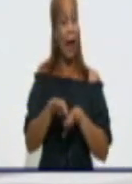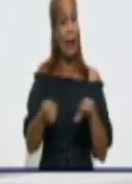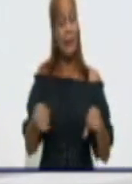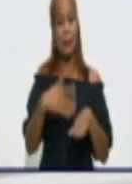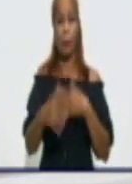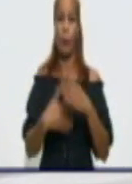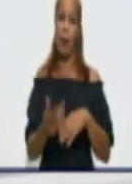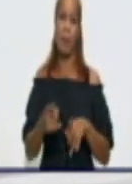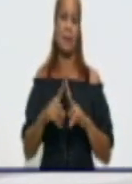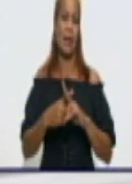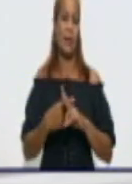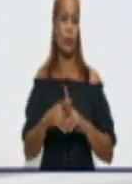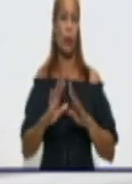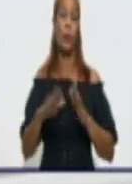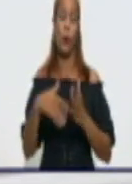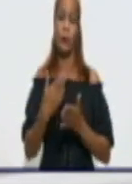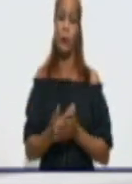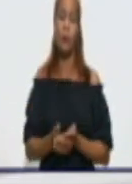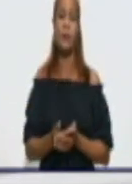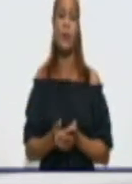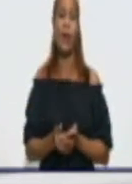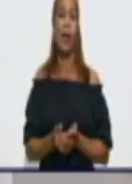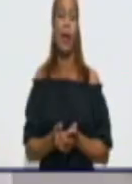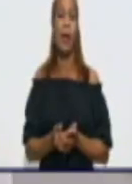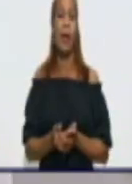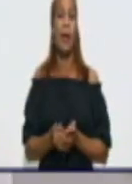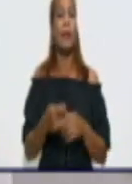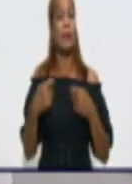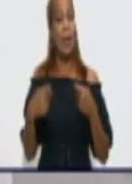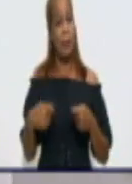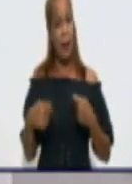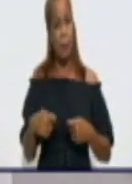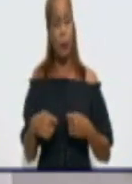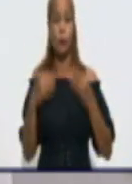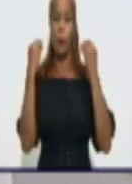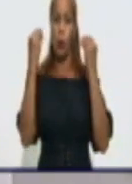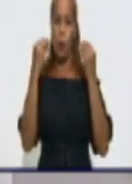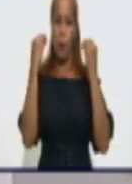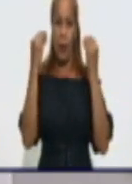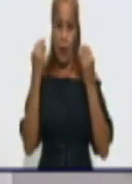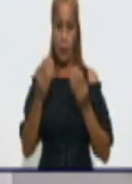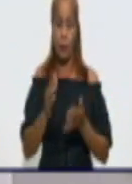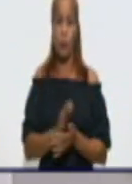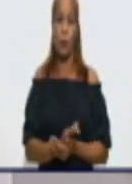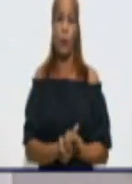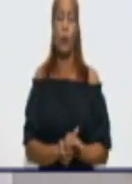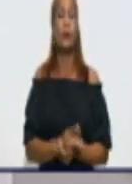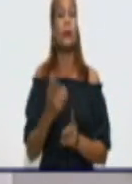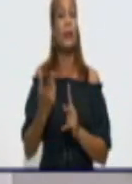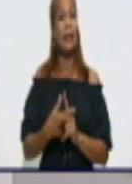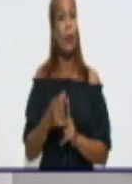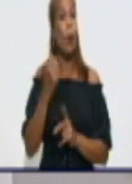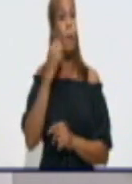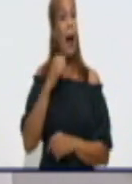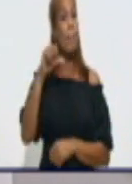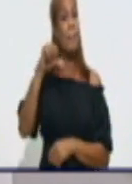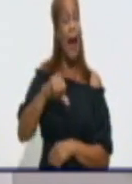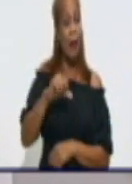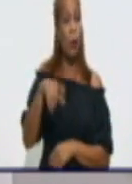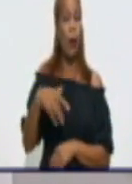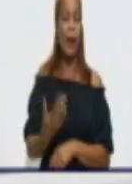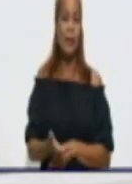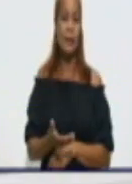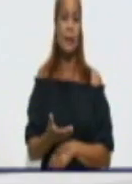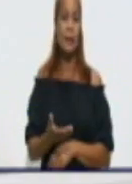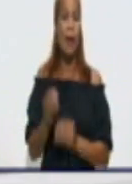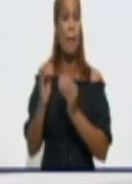estar unos días en un centro de aislamiento o convertirse en un paciente enfermo de COVID y lo peor, transmitirle a su familia, a sus